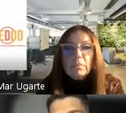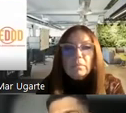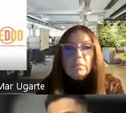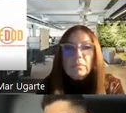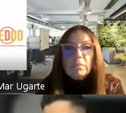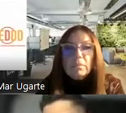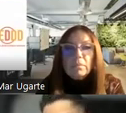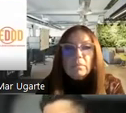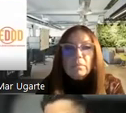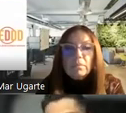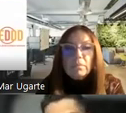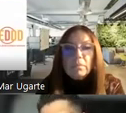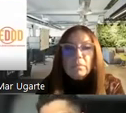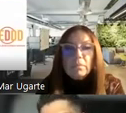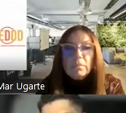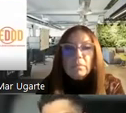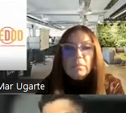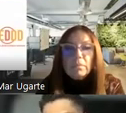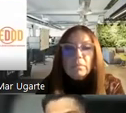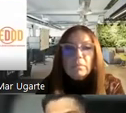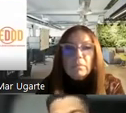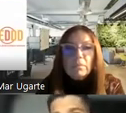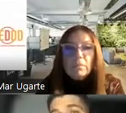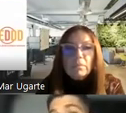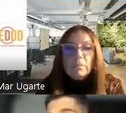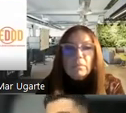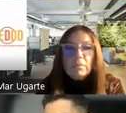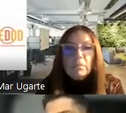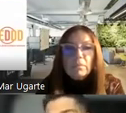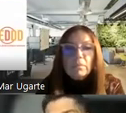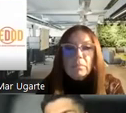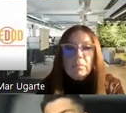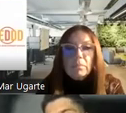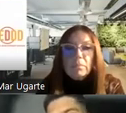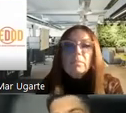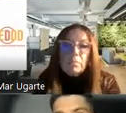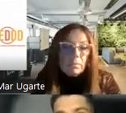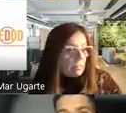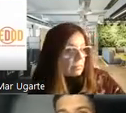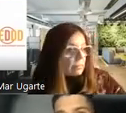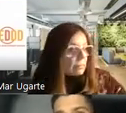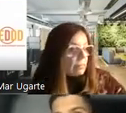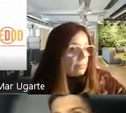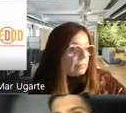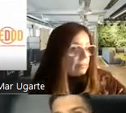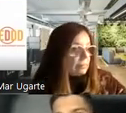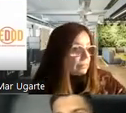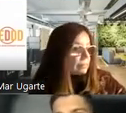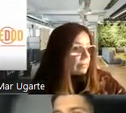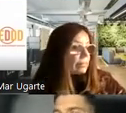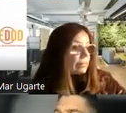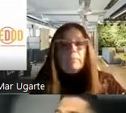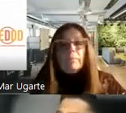Neoplasia. Un tumor cerebral puede causar por un trastorno del olfato. Las epilesias, como decía anteriormente, sobre todo de tipo